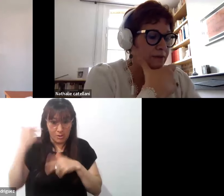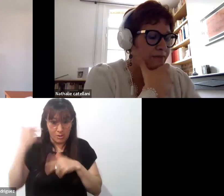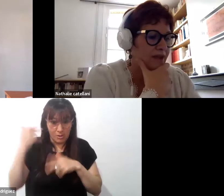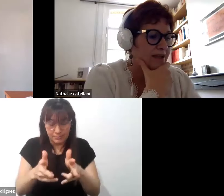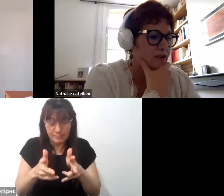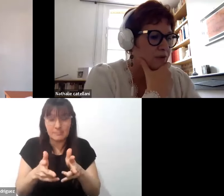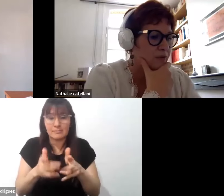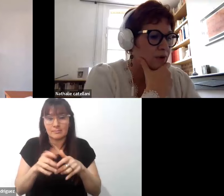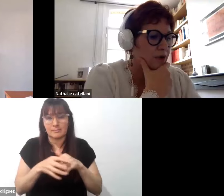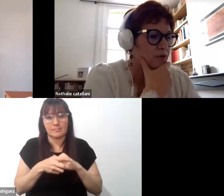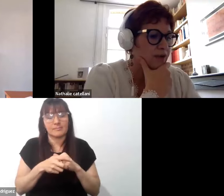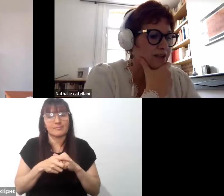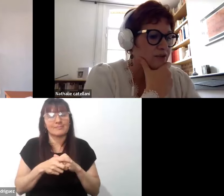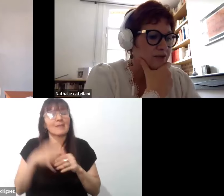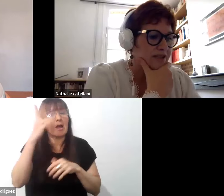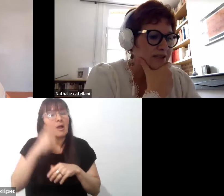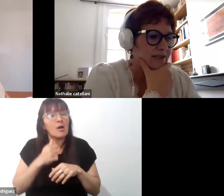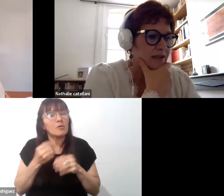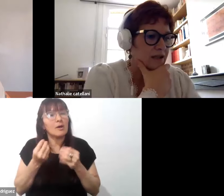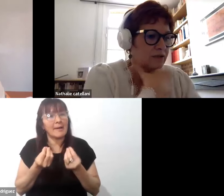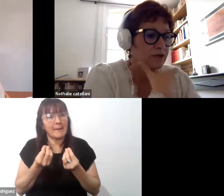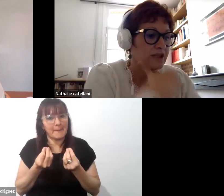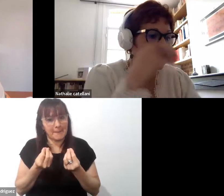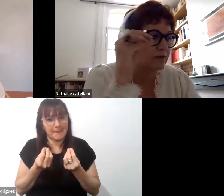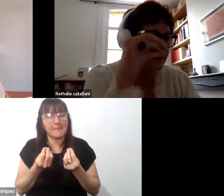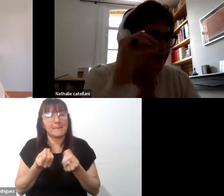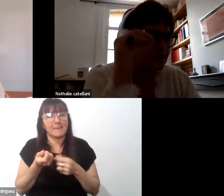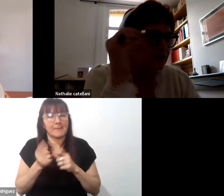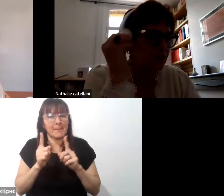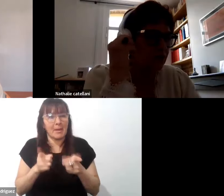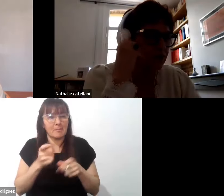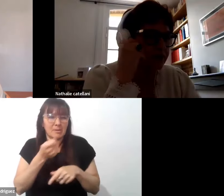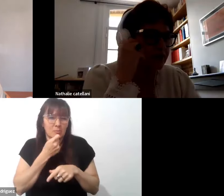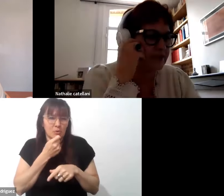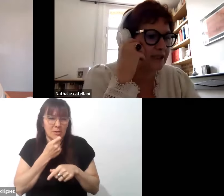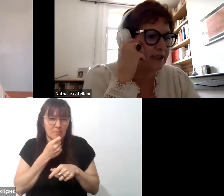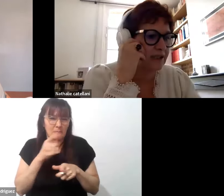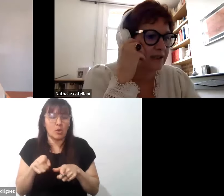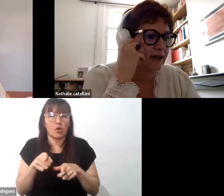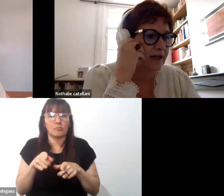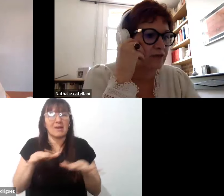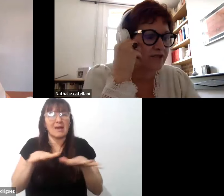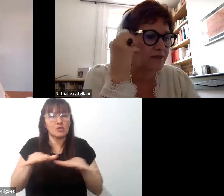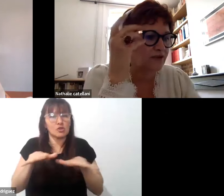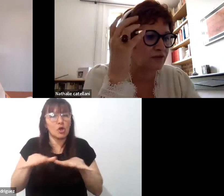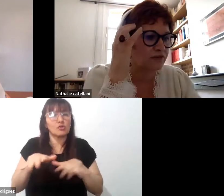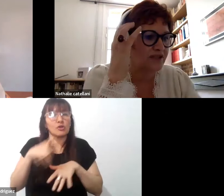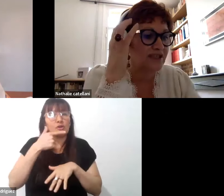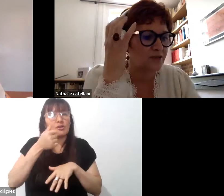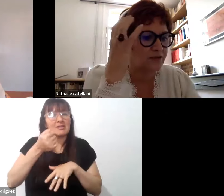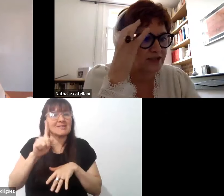me gustaría tomar el ejemplo de la acción 6, que es la acción